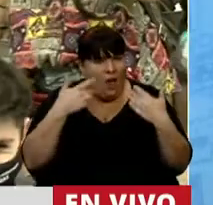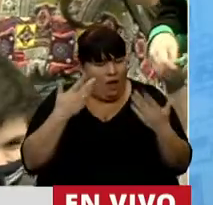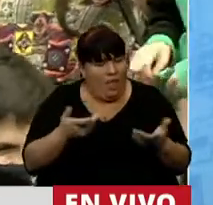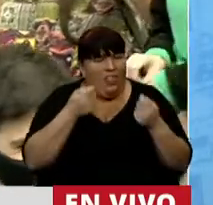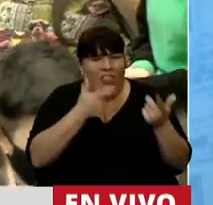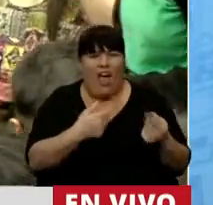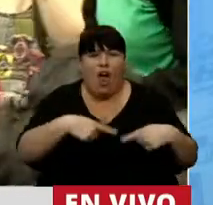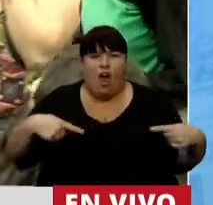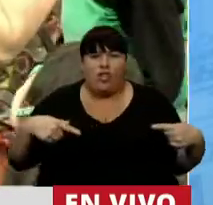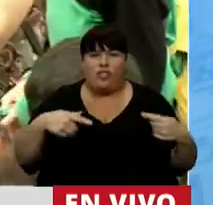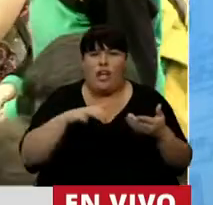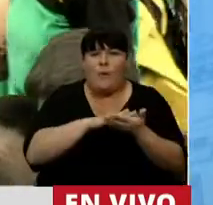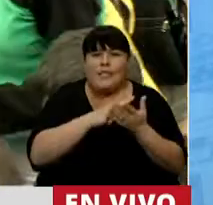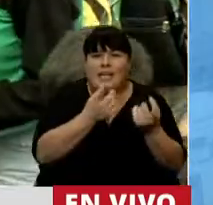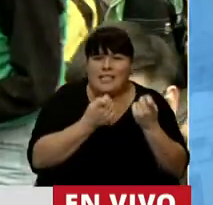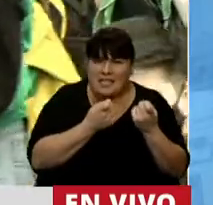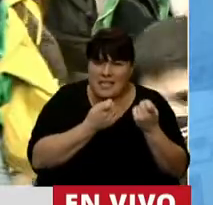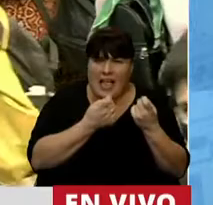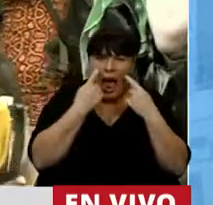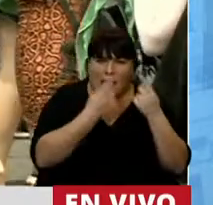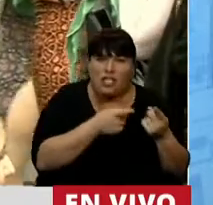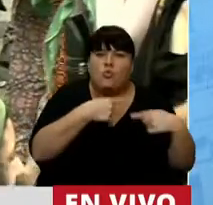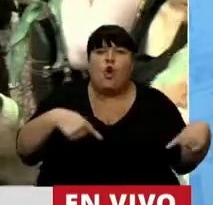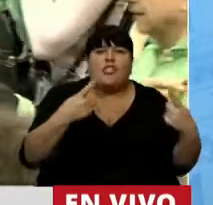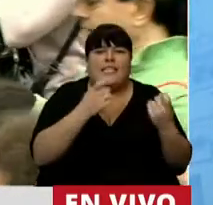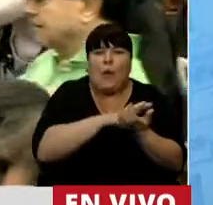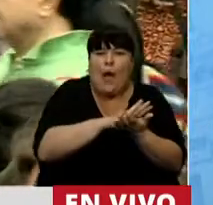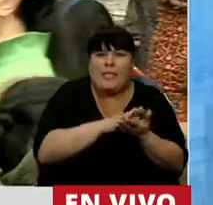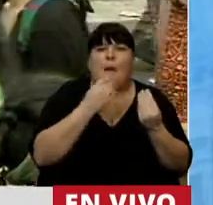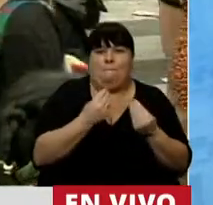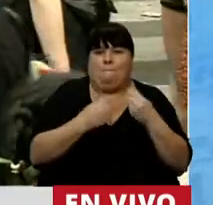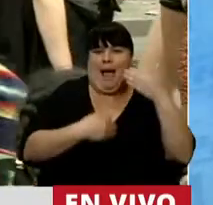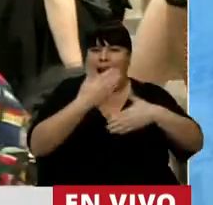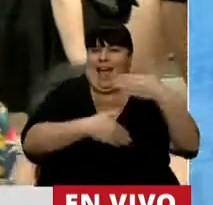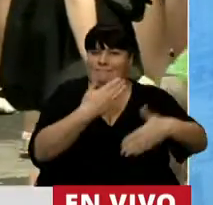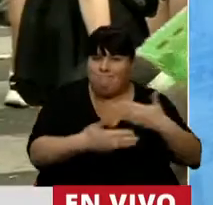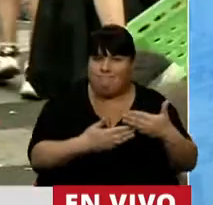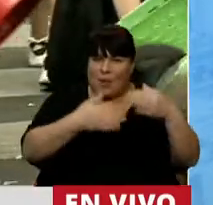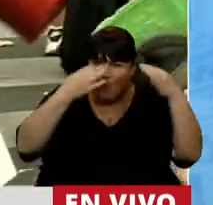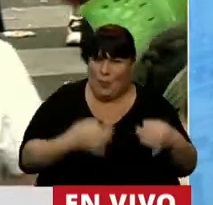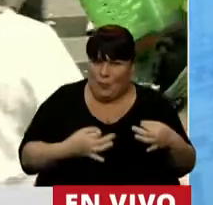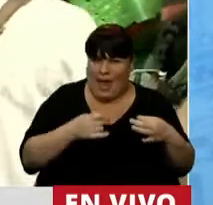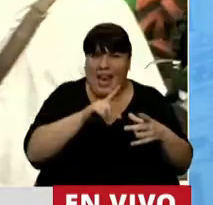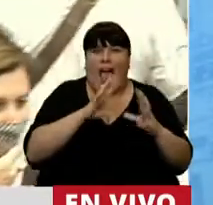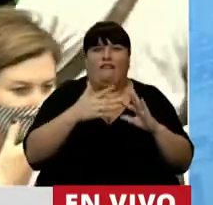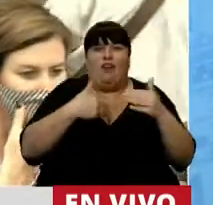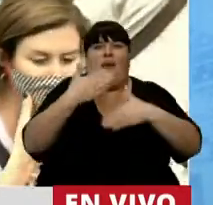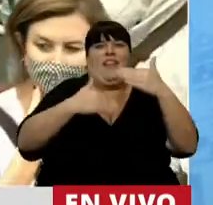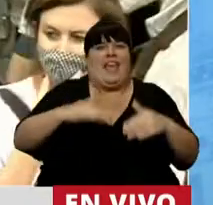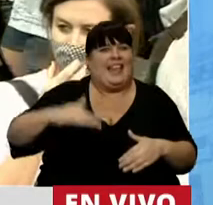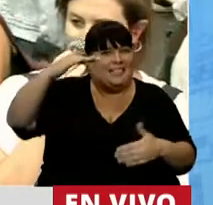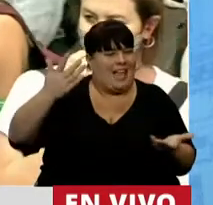reciben las necesidades, están atendidas sus necesidades básicas para poder desarrollarse adecuadamente en su forma evolutiva.